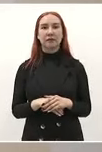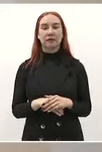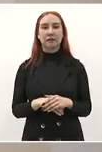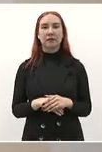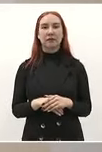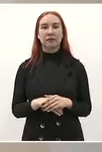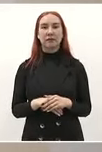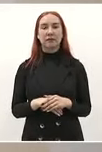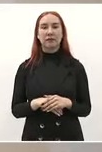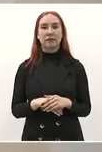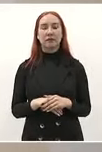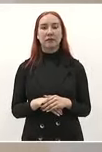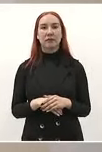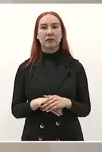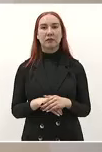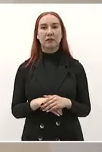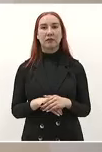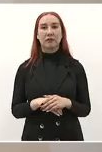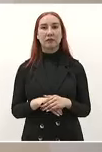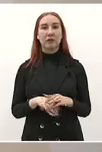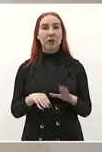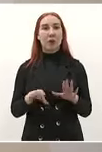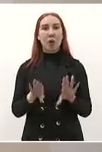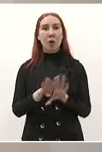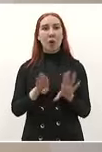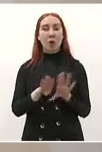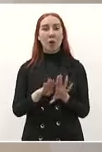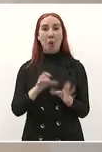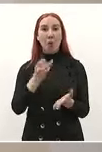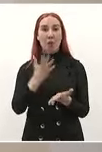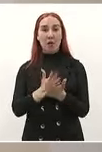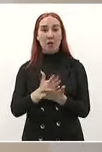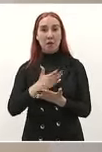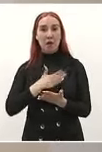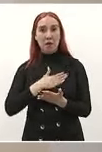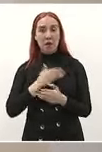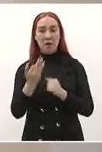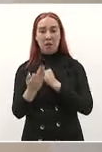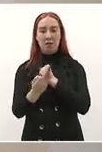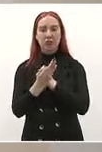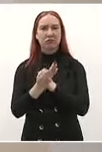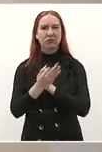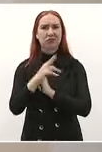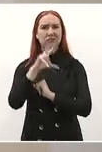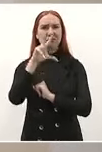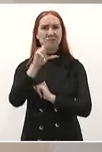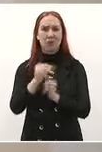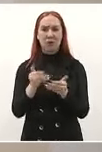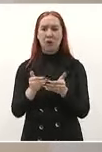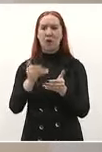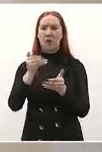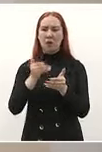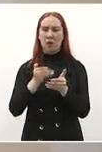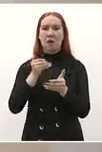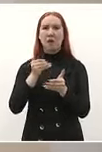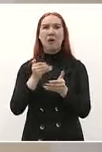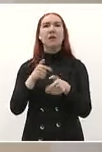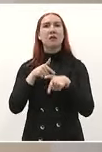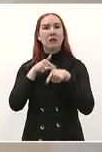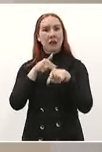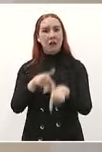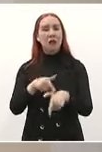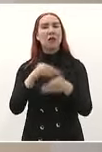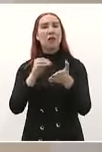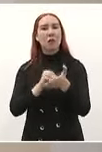solo por nosotros es por los que vienen detrás de nosotros ya nosotros vamos de